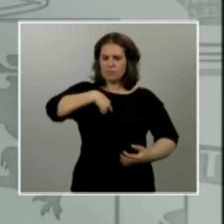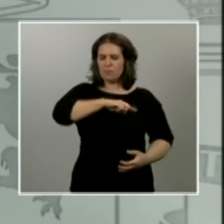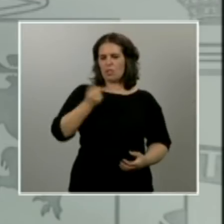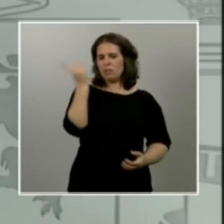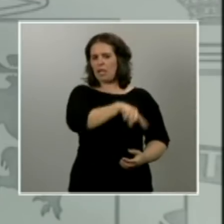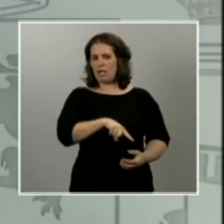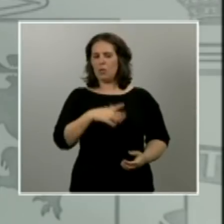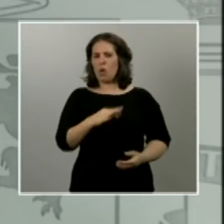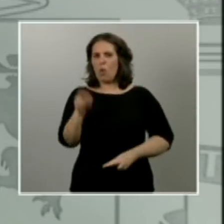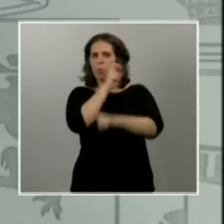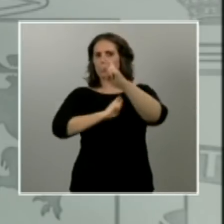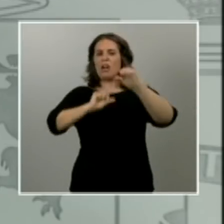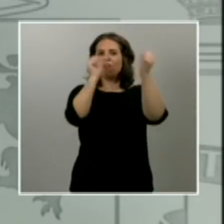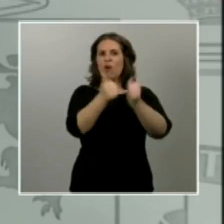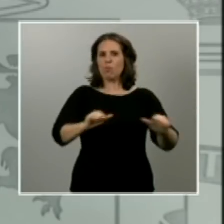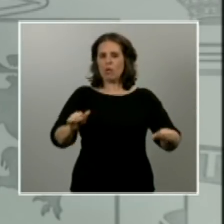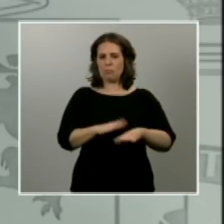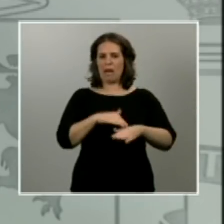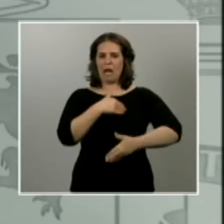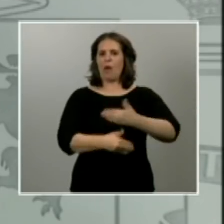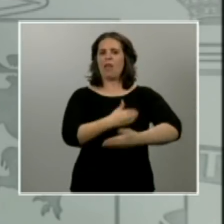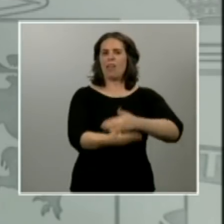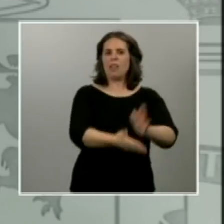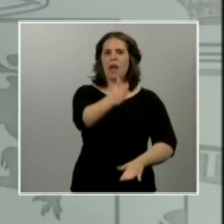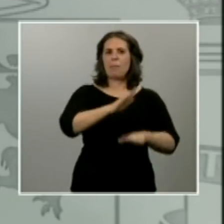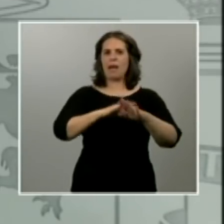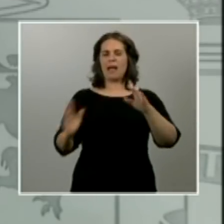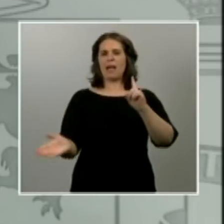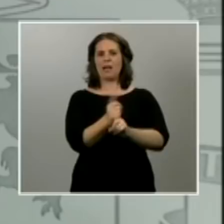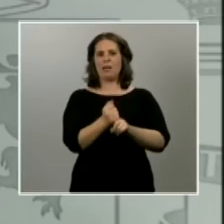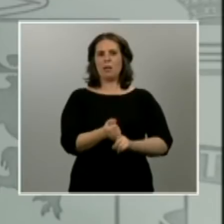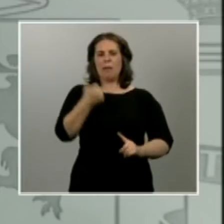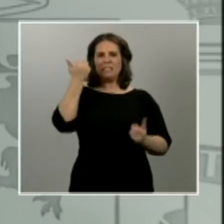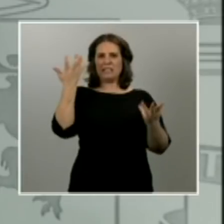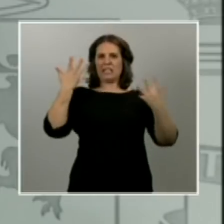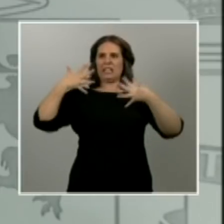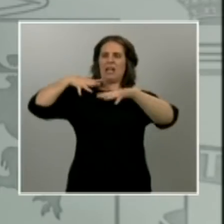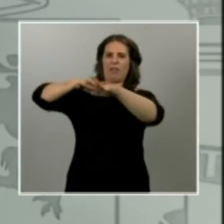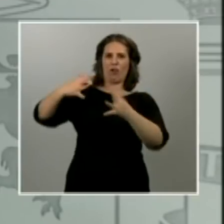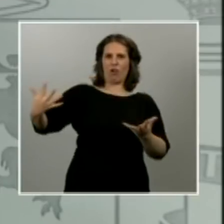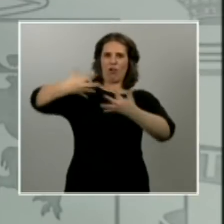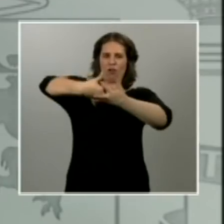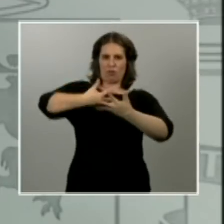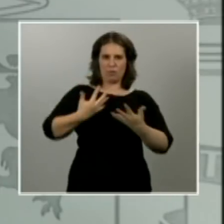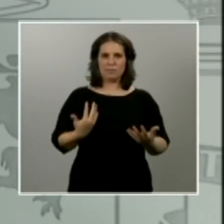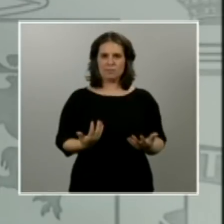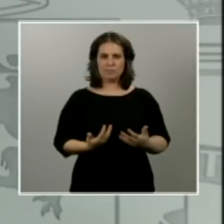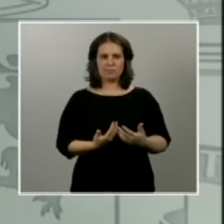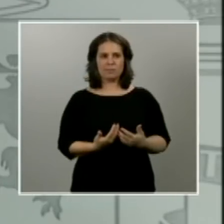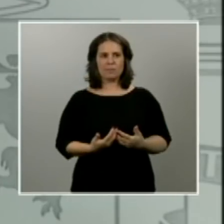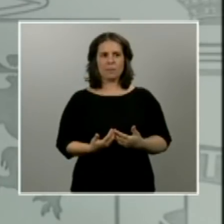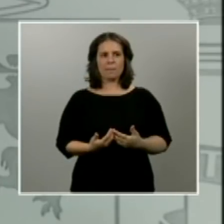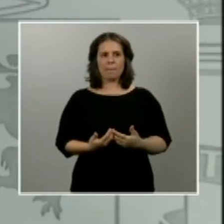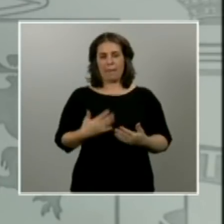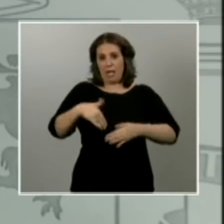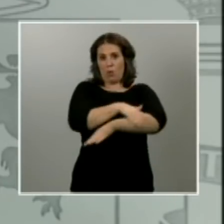que avancen hacia esa mayor federalización e integración que lógicamente el gobierno de España